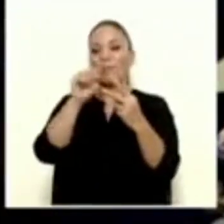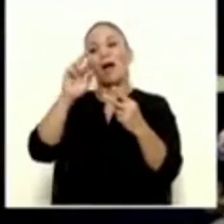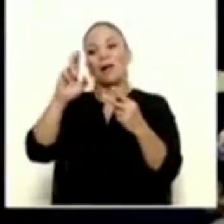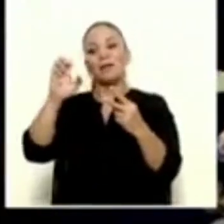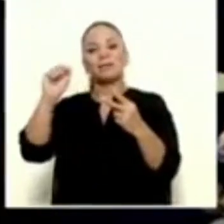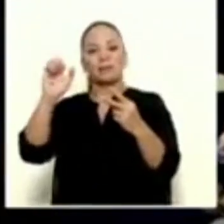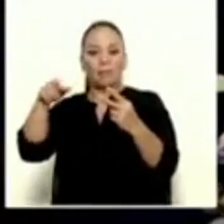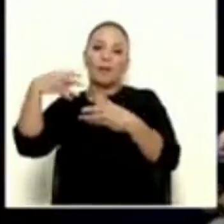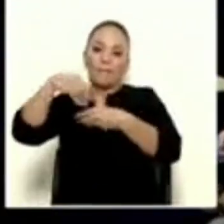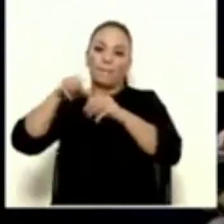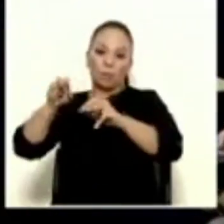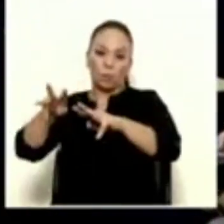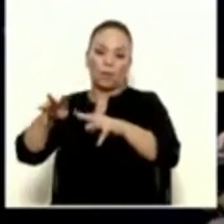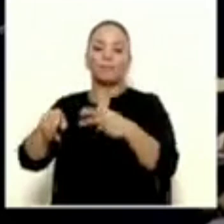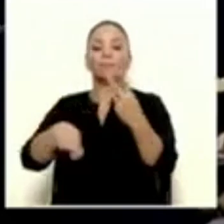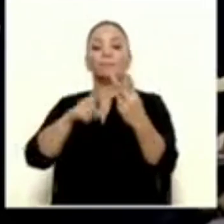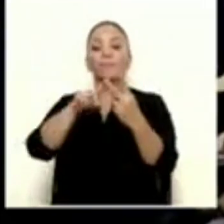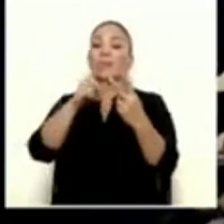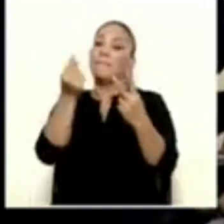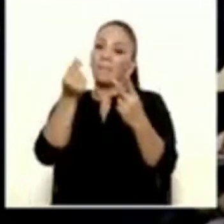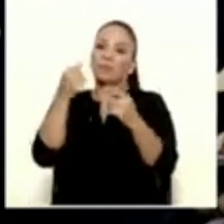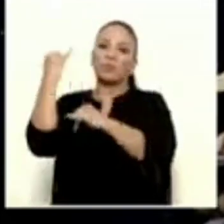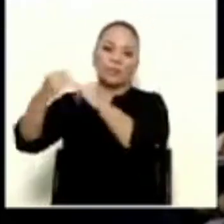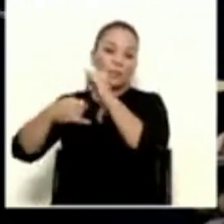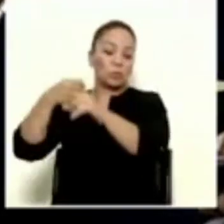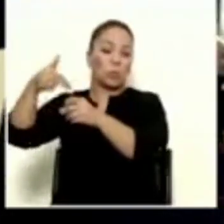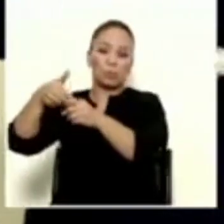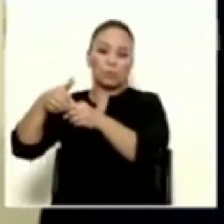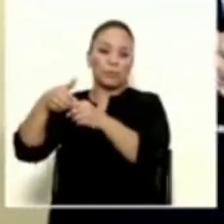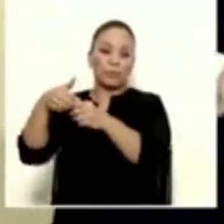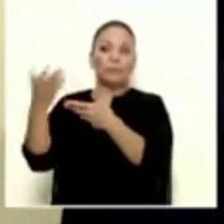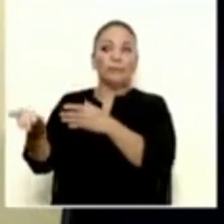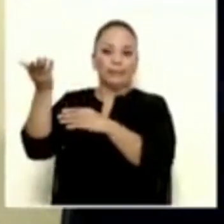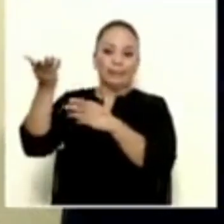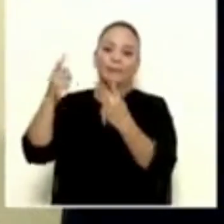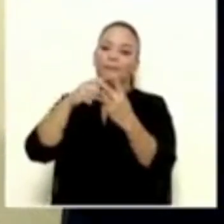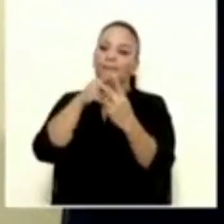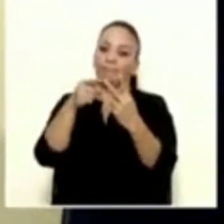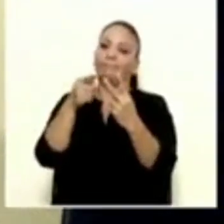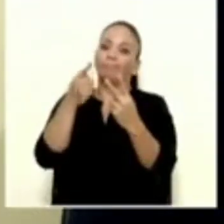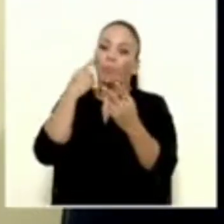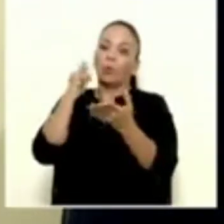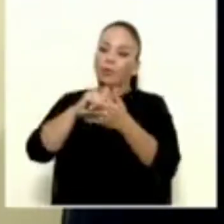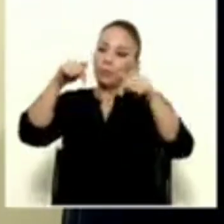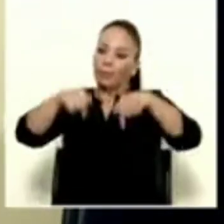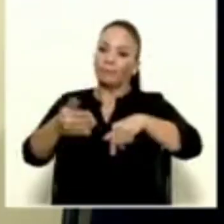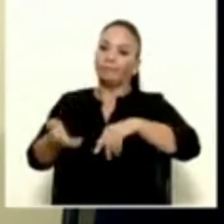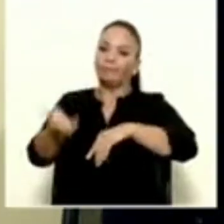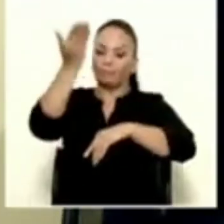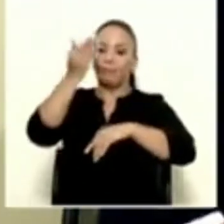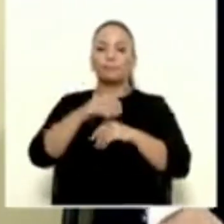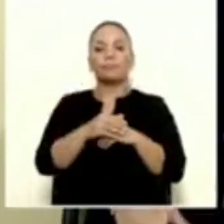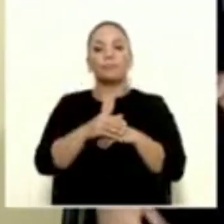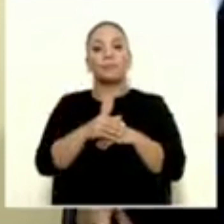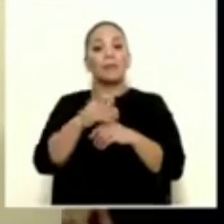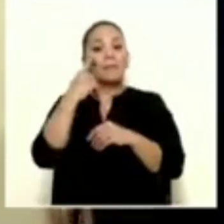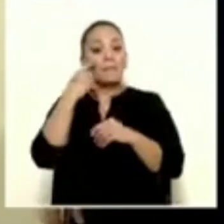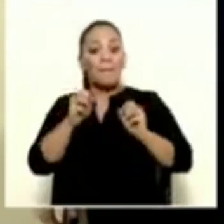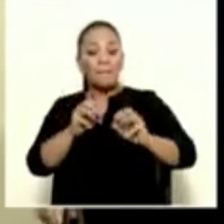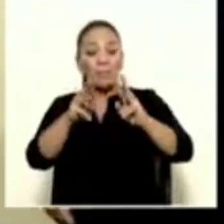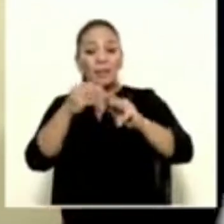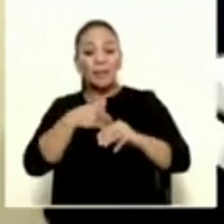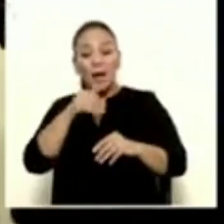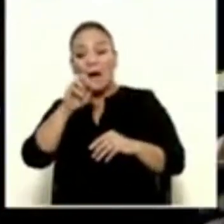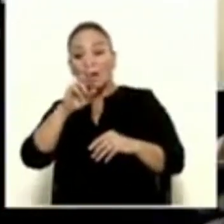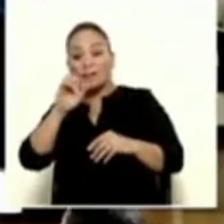de la metodología y por los precios a nivel internacional de los combustibles. Es importante mencionar que la metodología que tiene Arecep tiene un